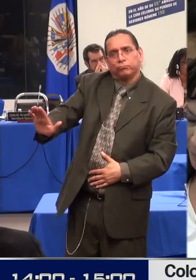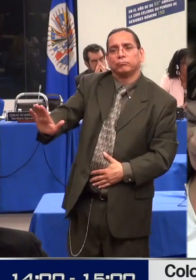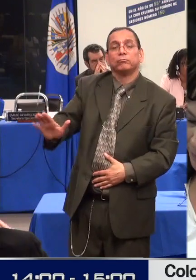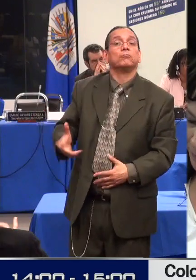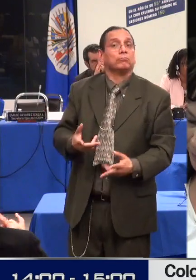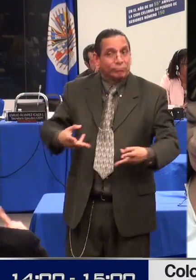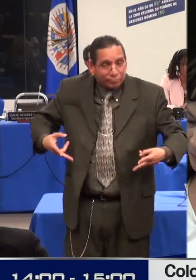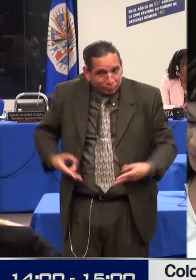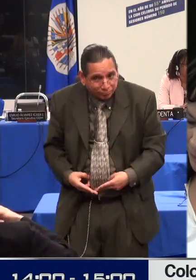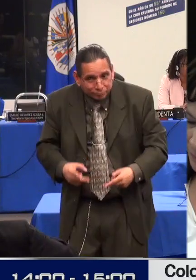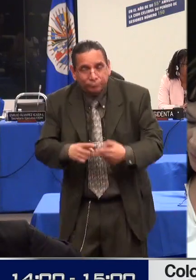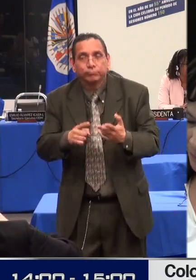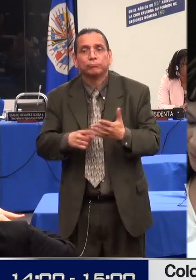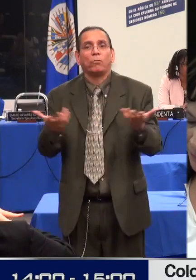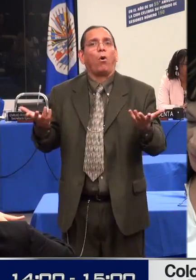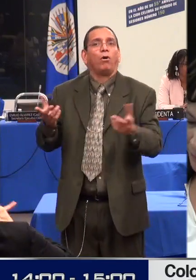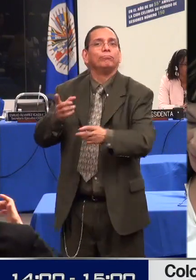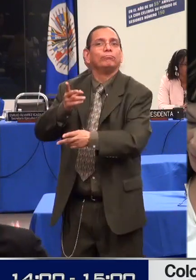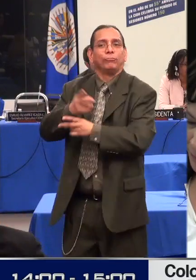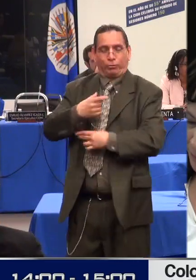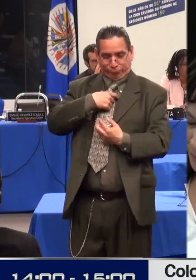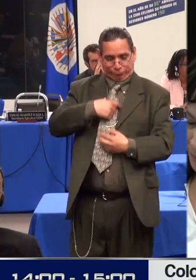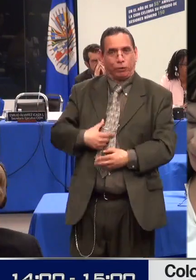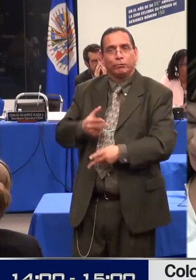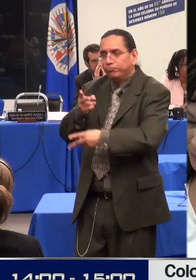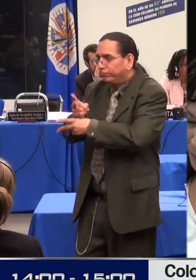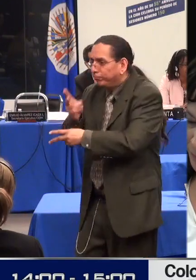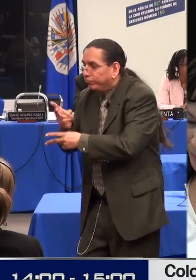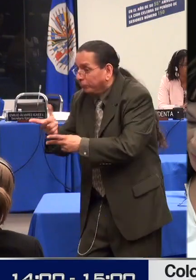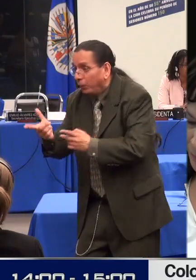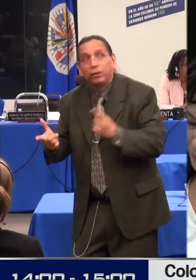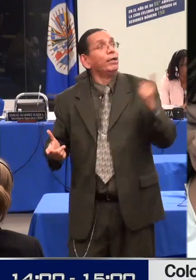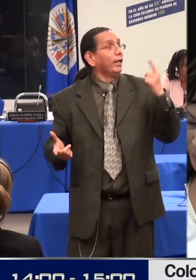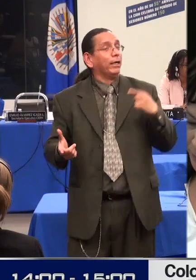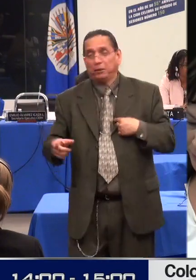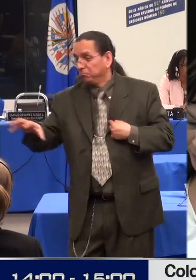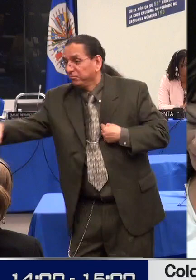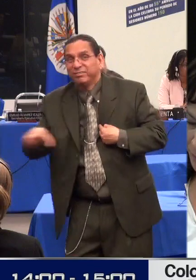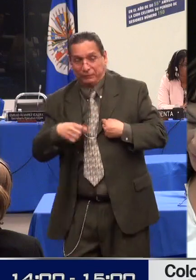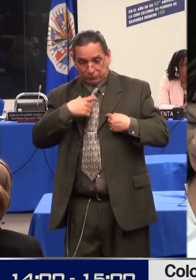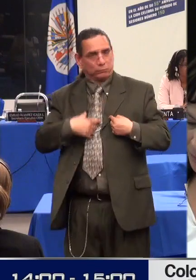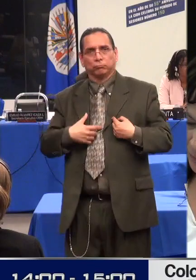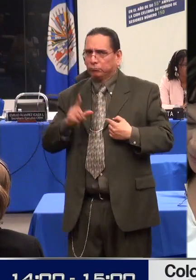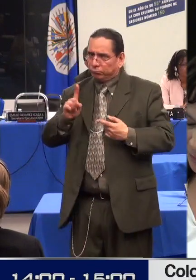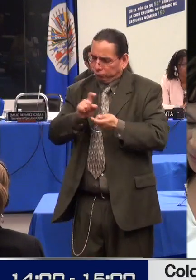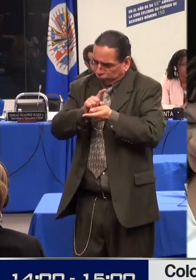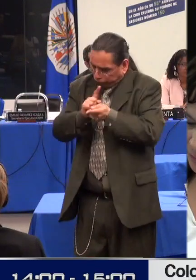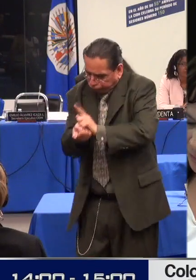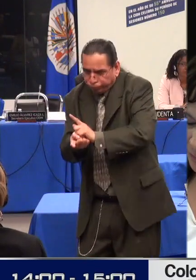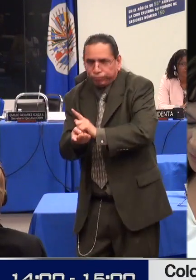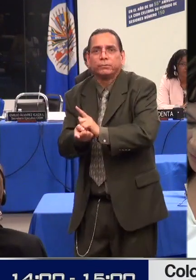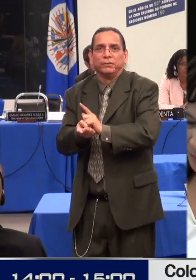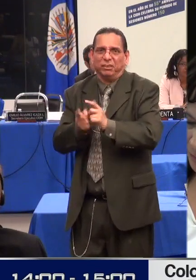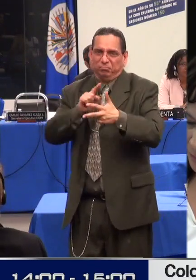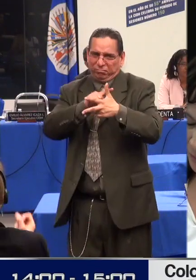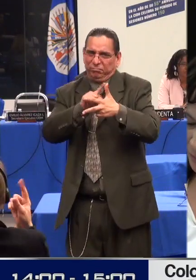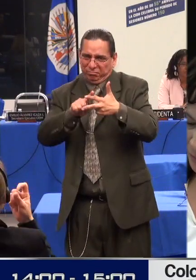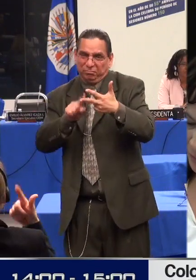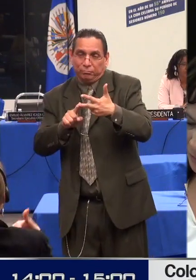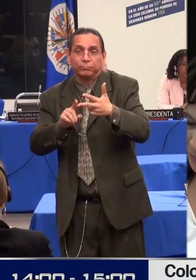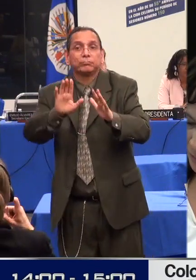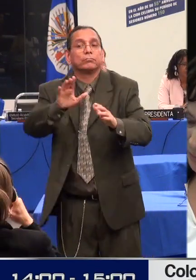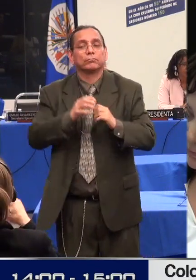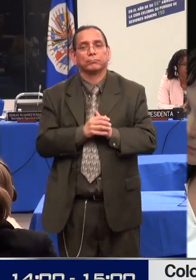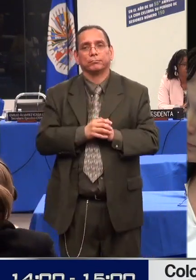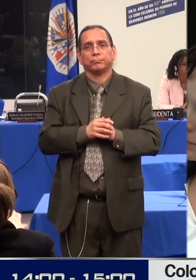constitucional varias disposiciones que reconocen la protección especial a las personas con discapacidad, que consagran el deber del Estado de